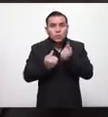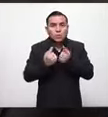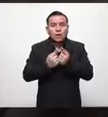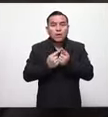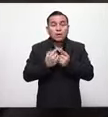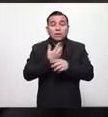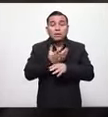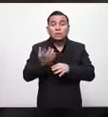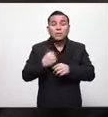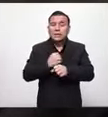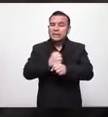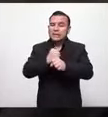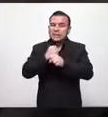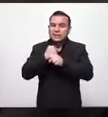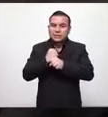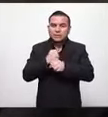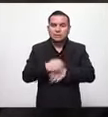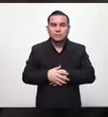firme y segura